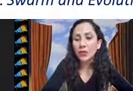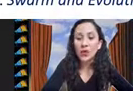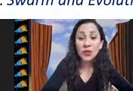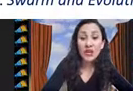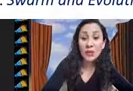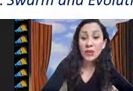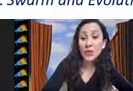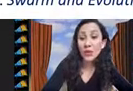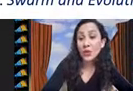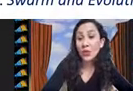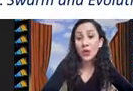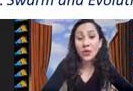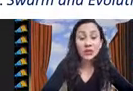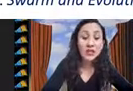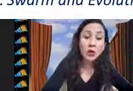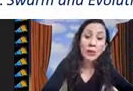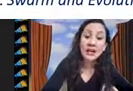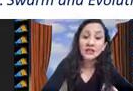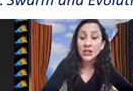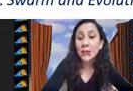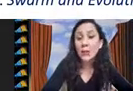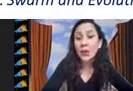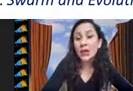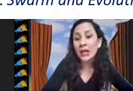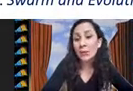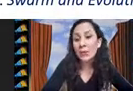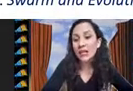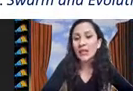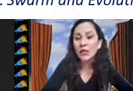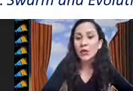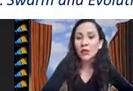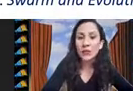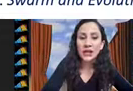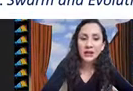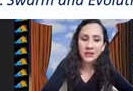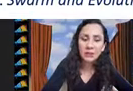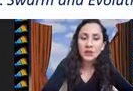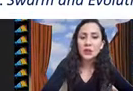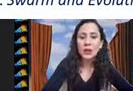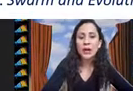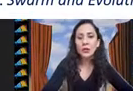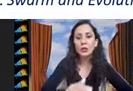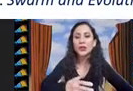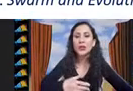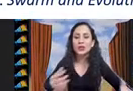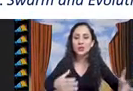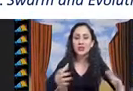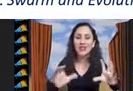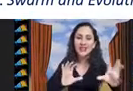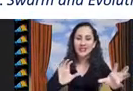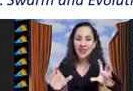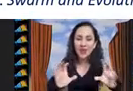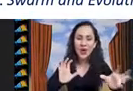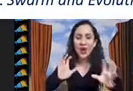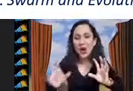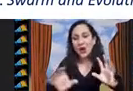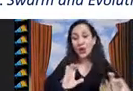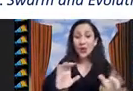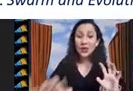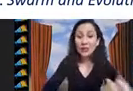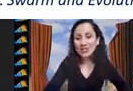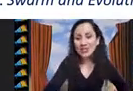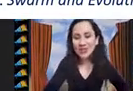1 le tome más tiempo que a la máquina 2 para ese mismo trabajo y entonces ahí está